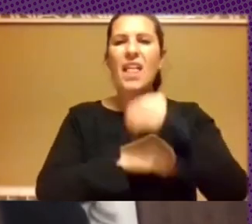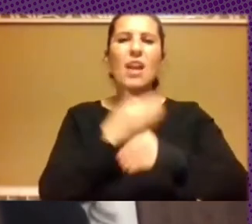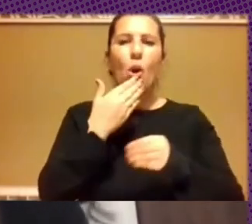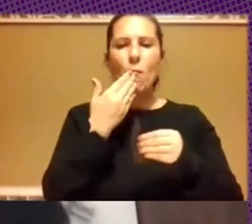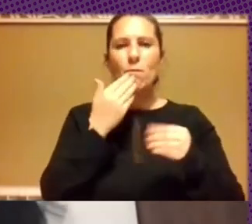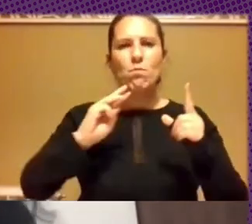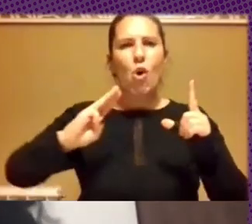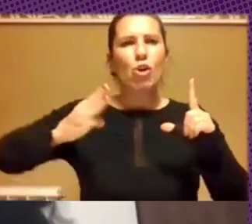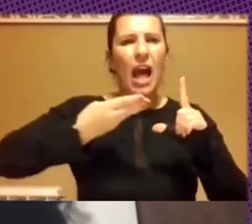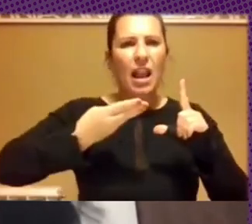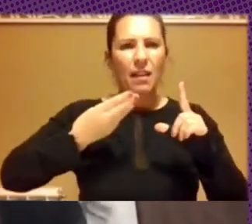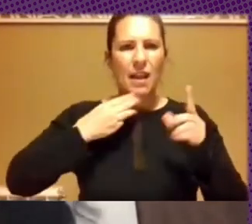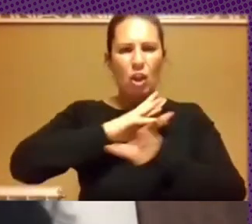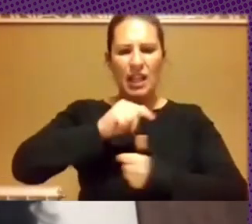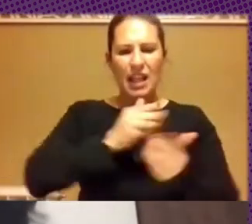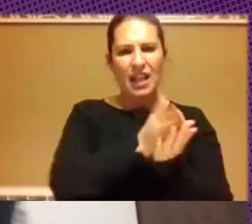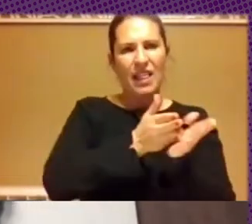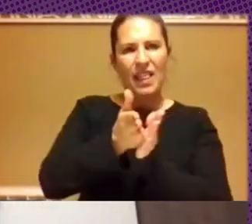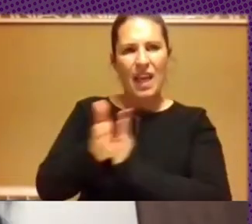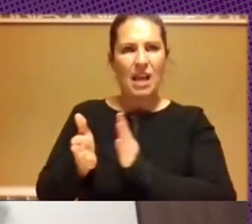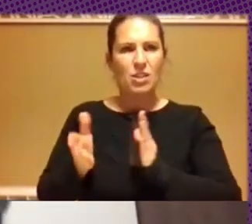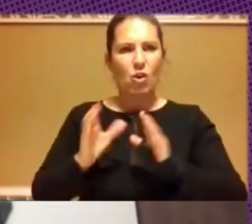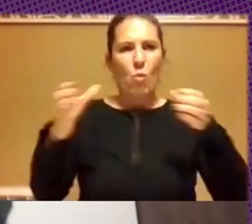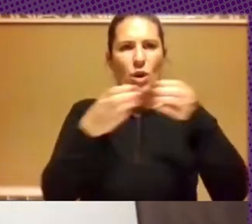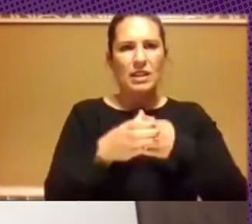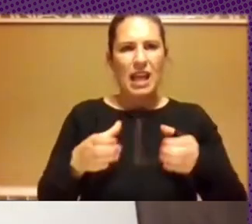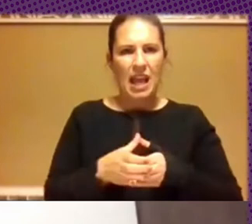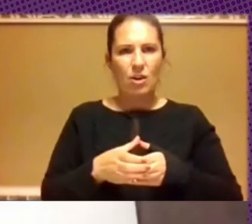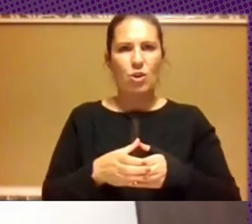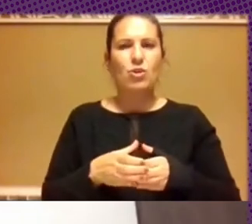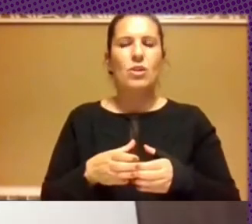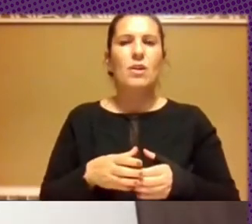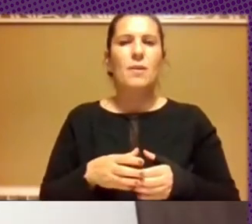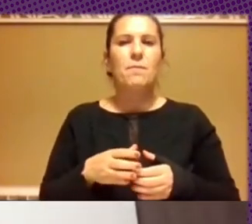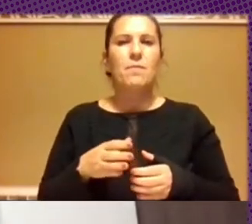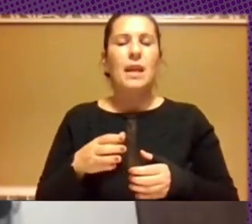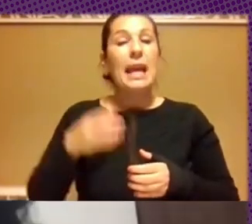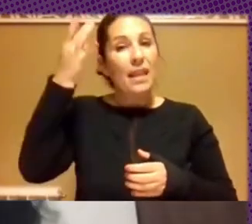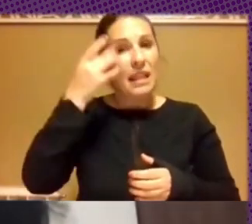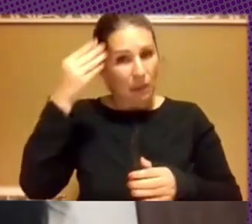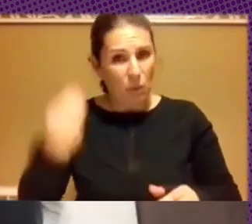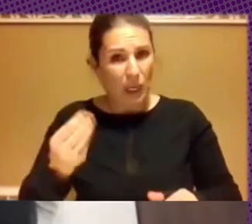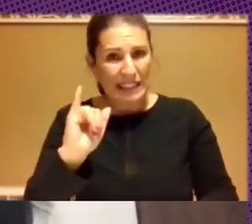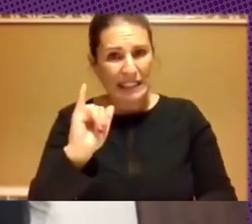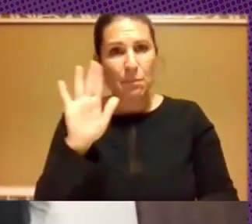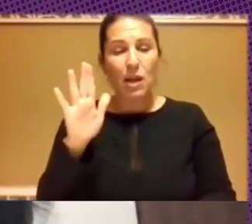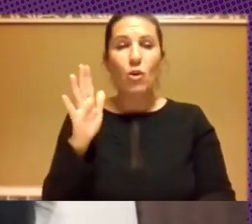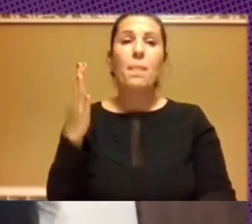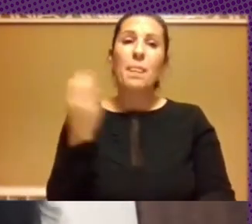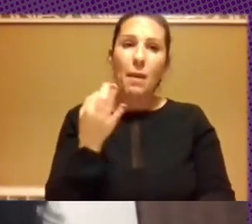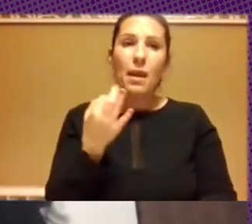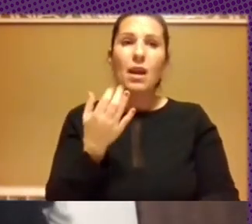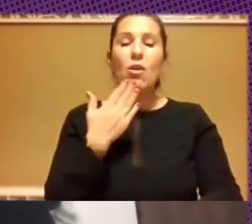noticias alternos o medios comunitarios es bueno no estoy haciendo menos todas estas iniciativas pero creo que si no se toma de